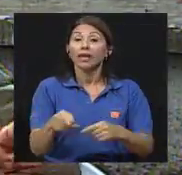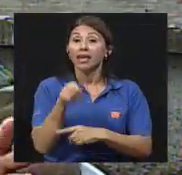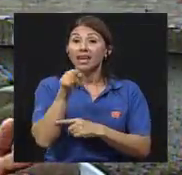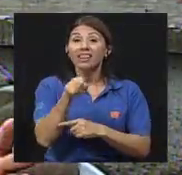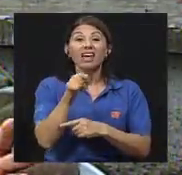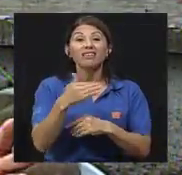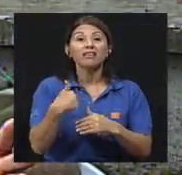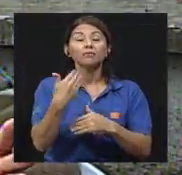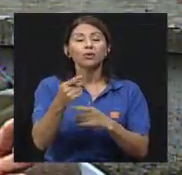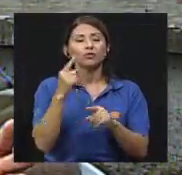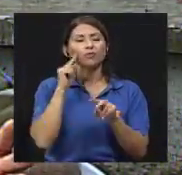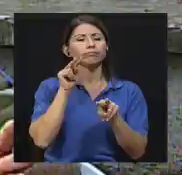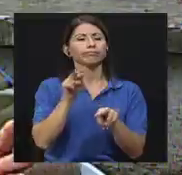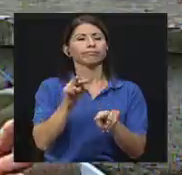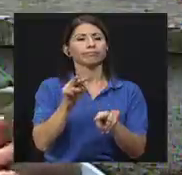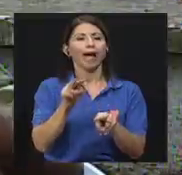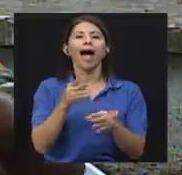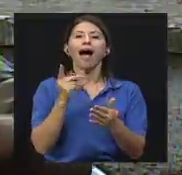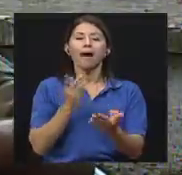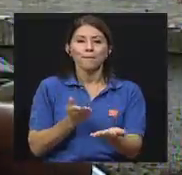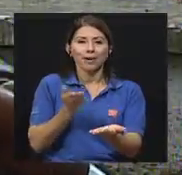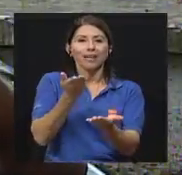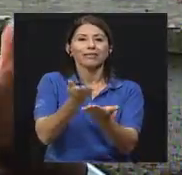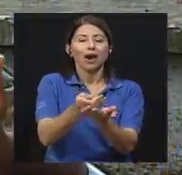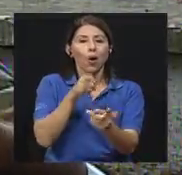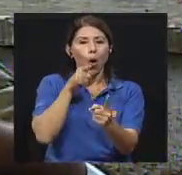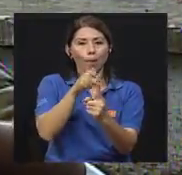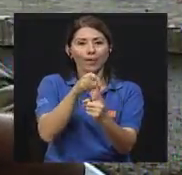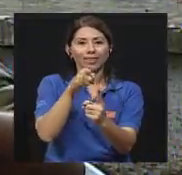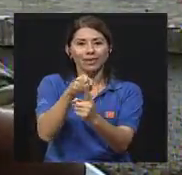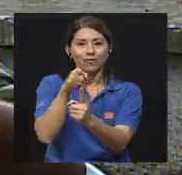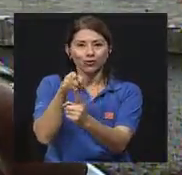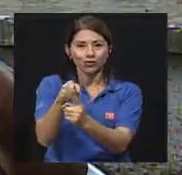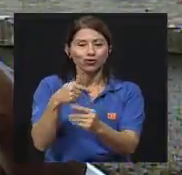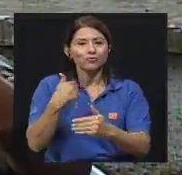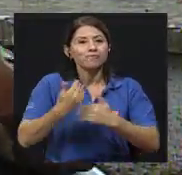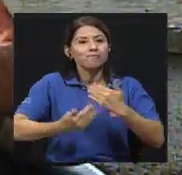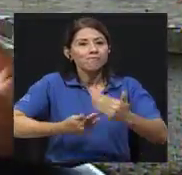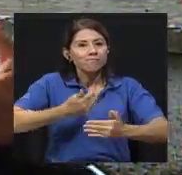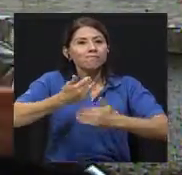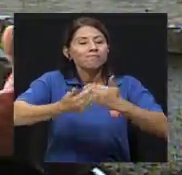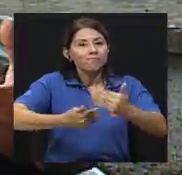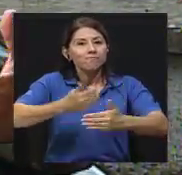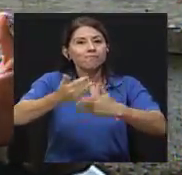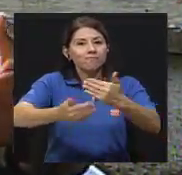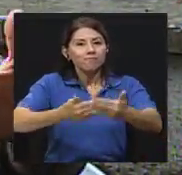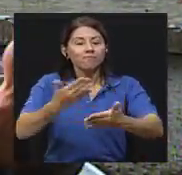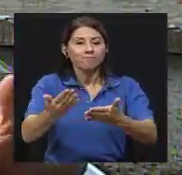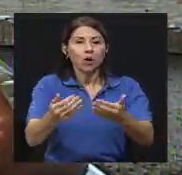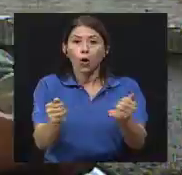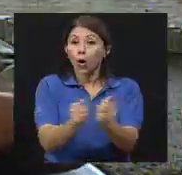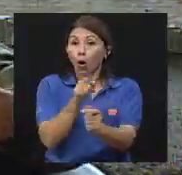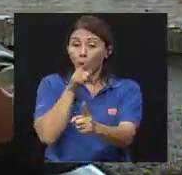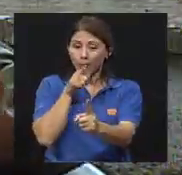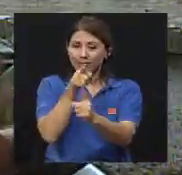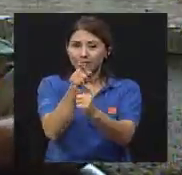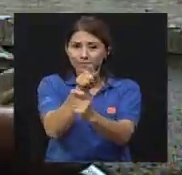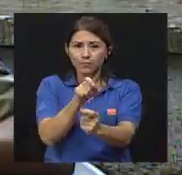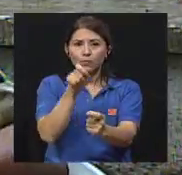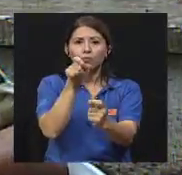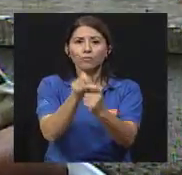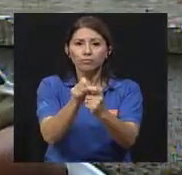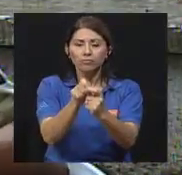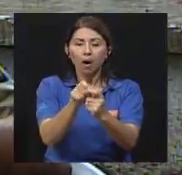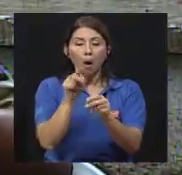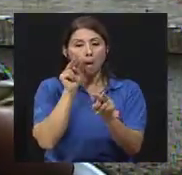de ahí se plantean objetivos de tratamiento. Y ahí se empieza un tratamiento, digamos, con objetivos puntuales o con los que